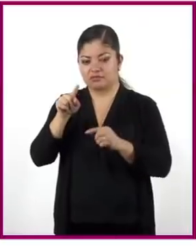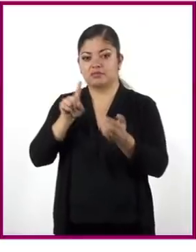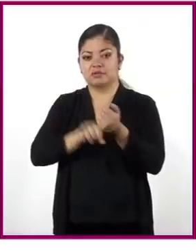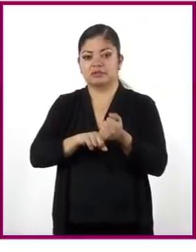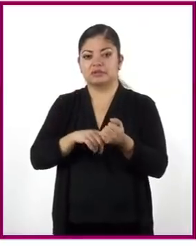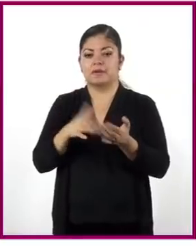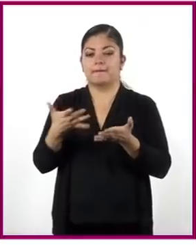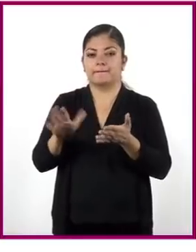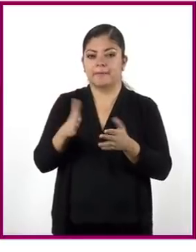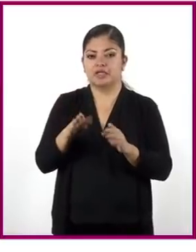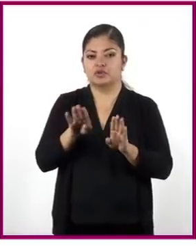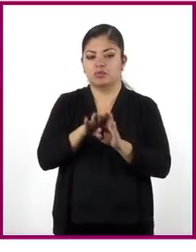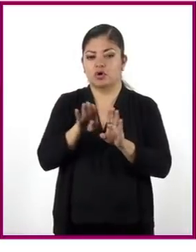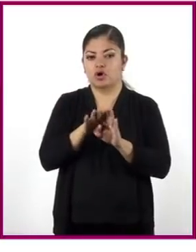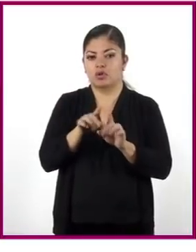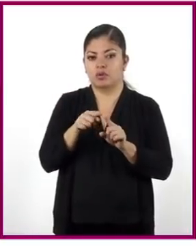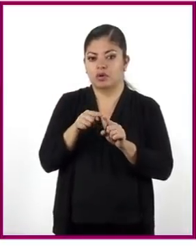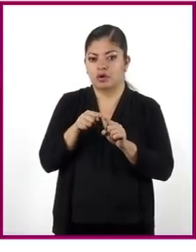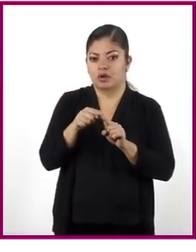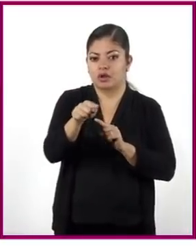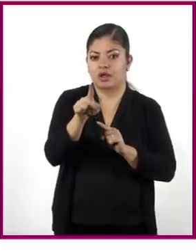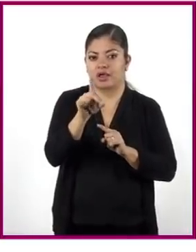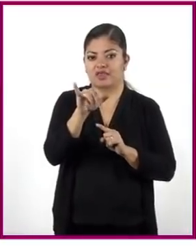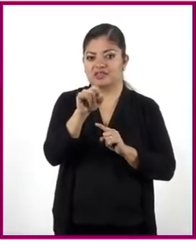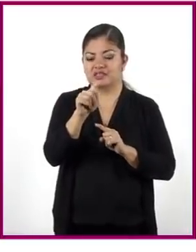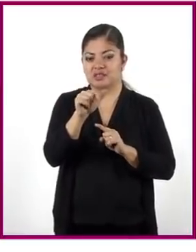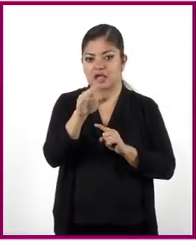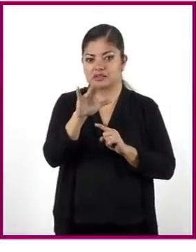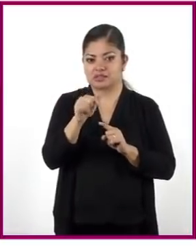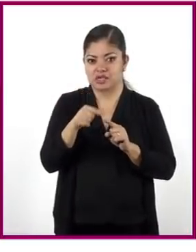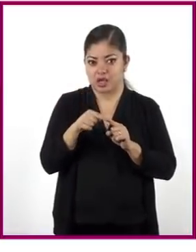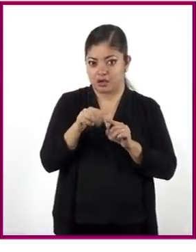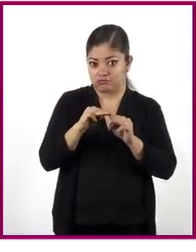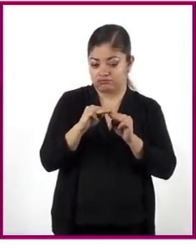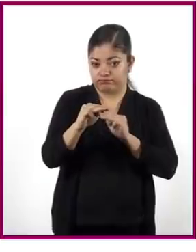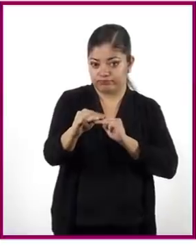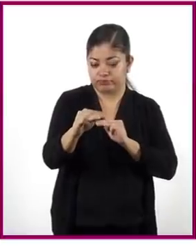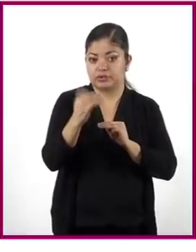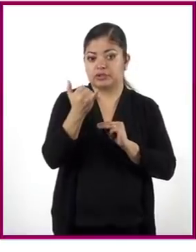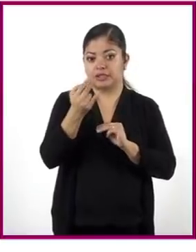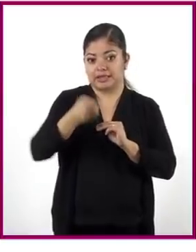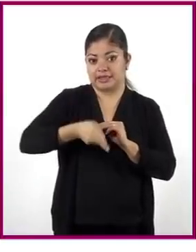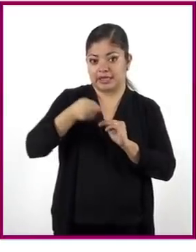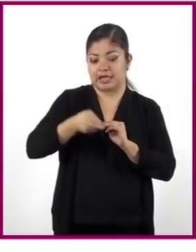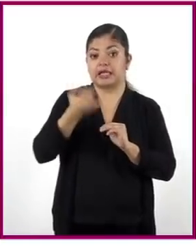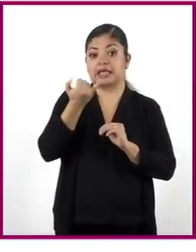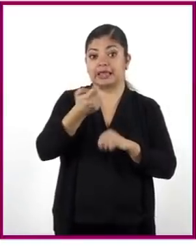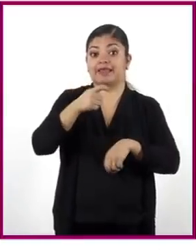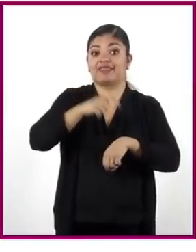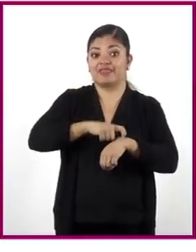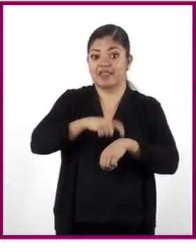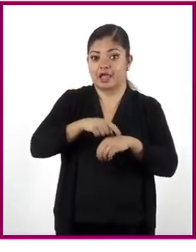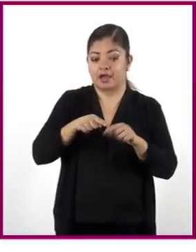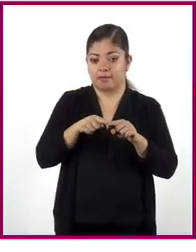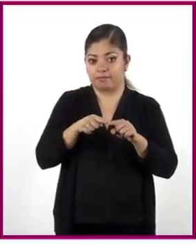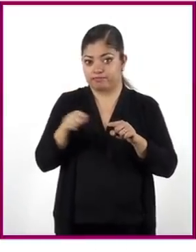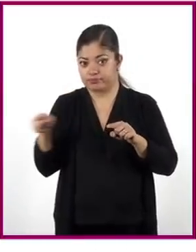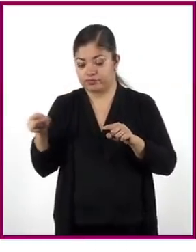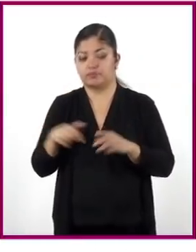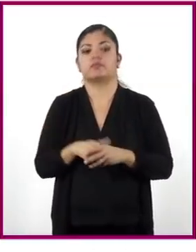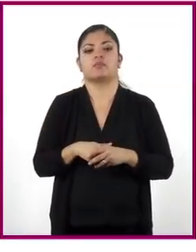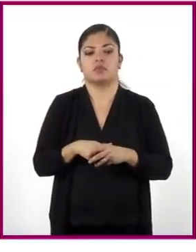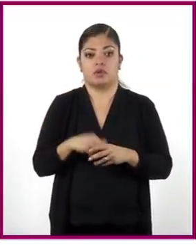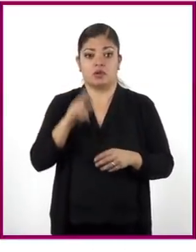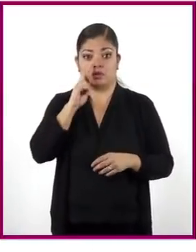entre la distancia que recorre un tren y la cantidad de tiempo que le toma recorrerla. Entonces,